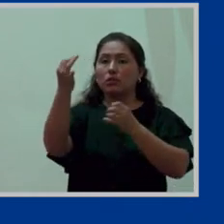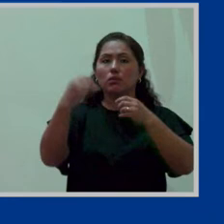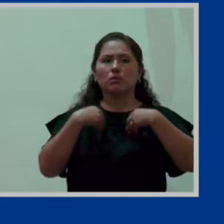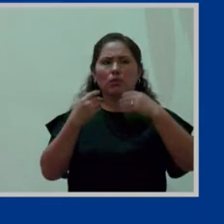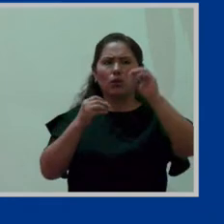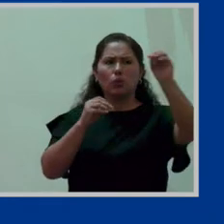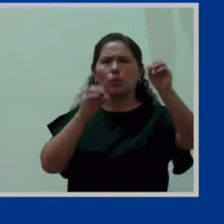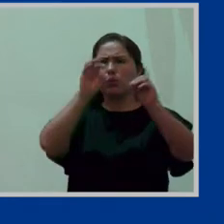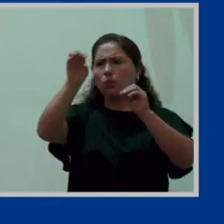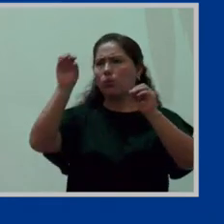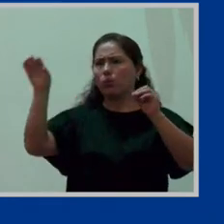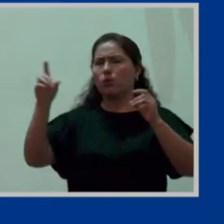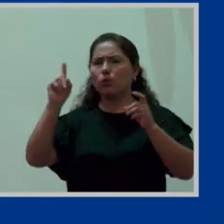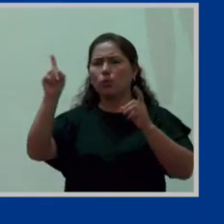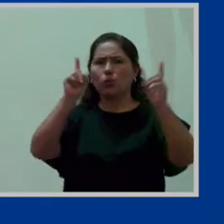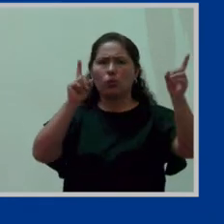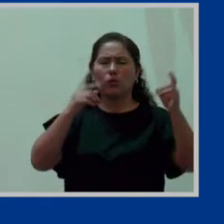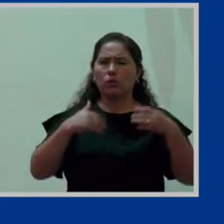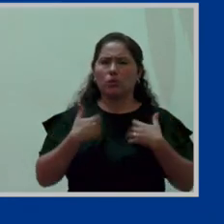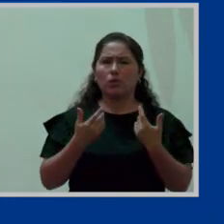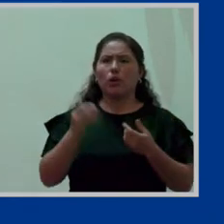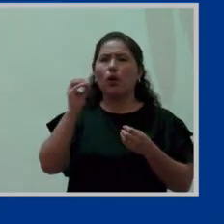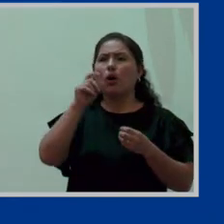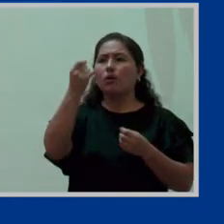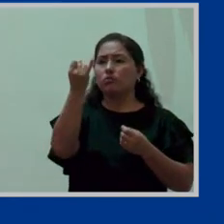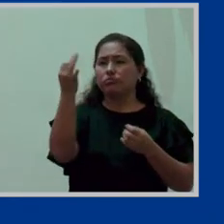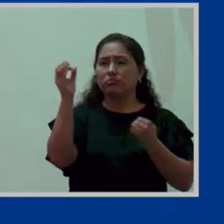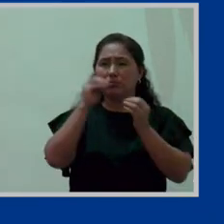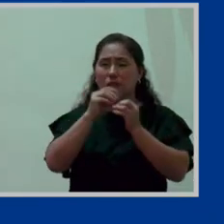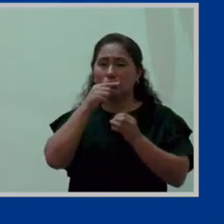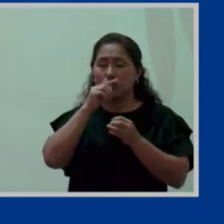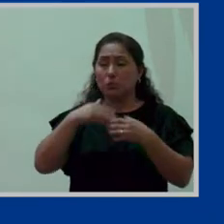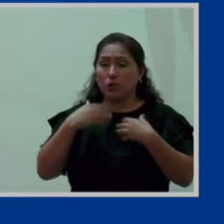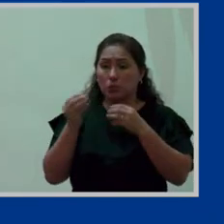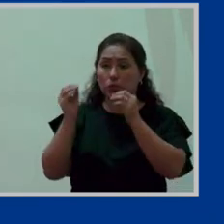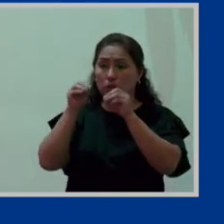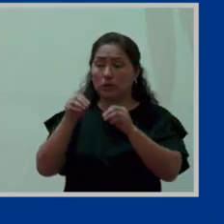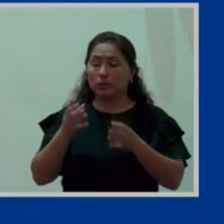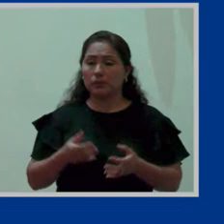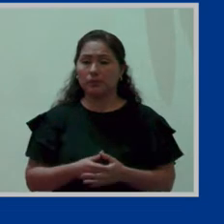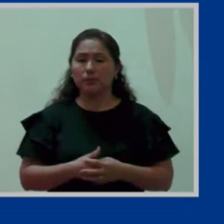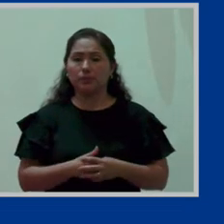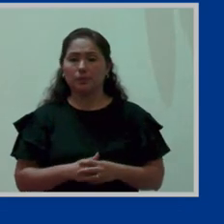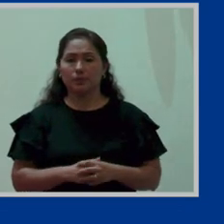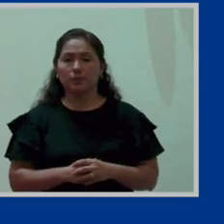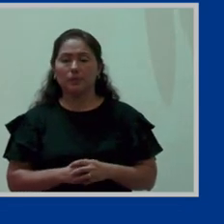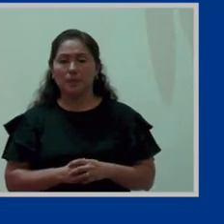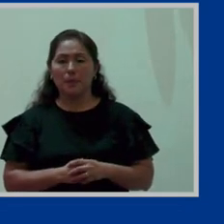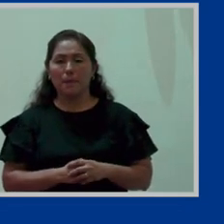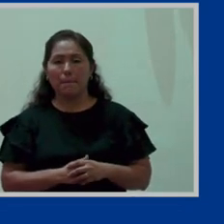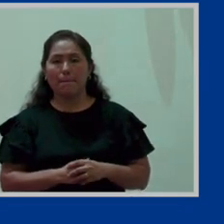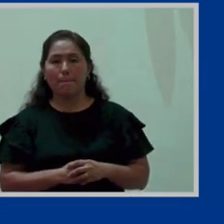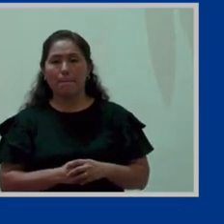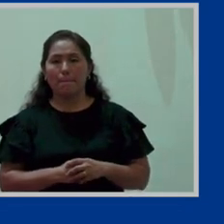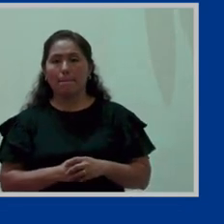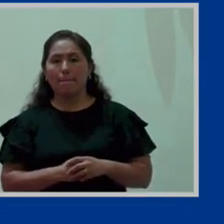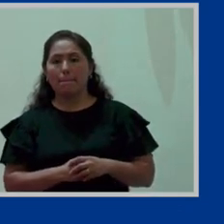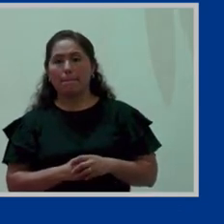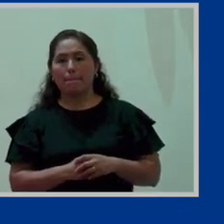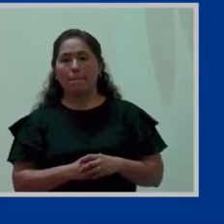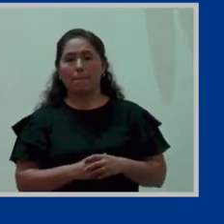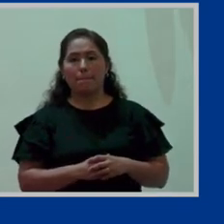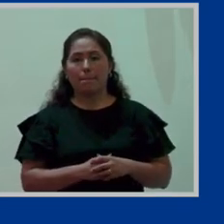una en cada sede no por eso mismo mire este excelente vuelvo a repetir